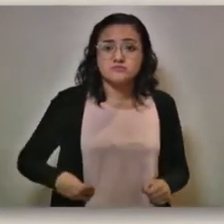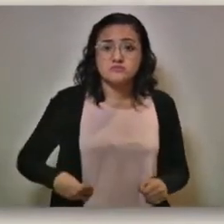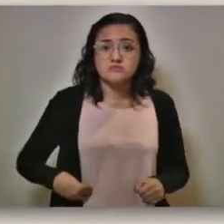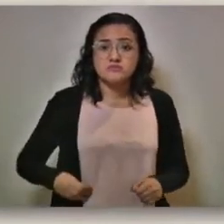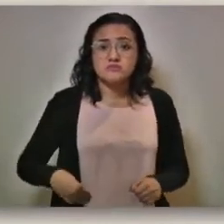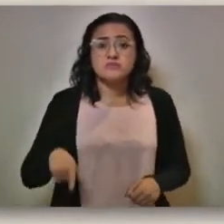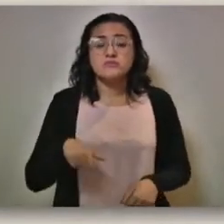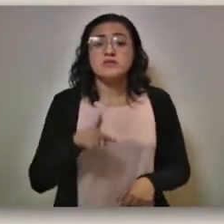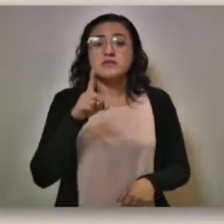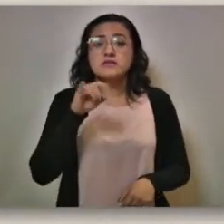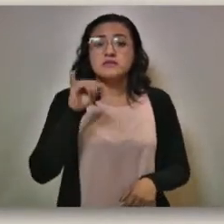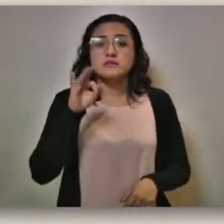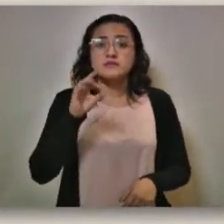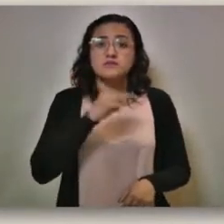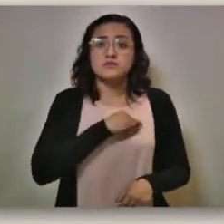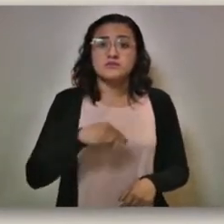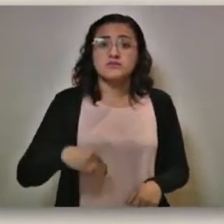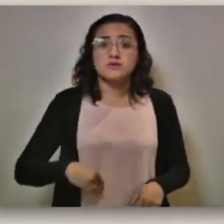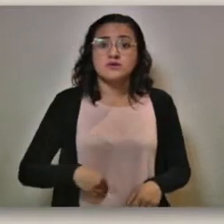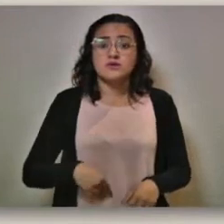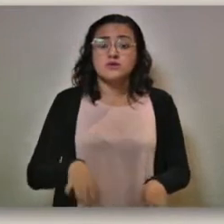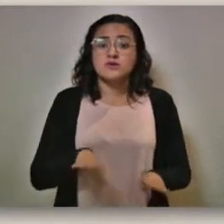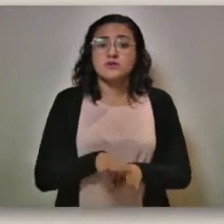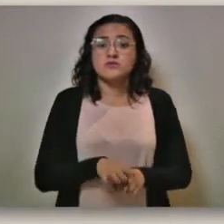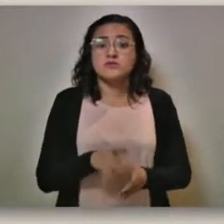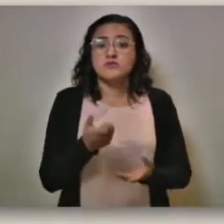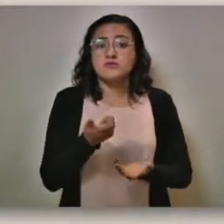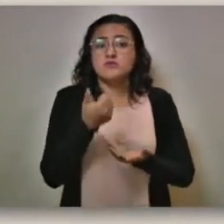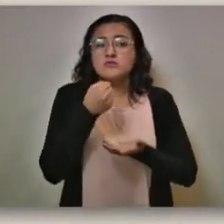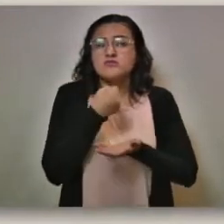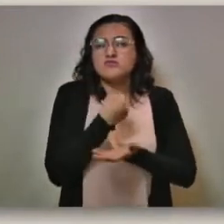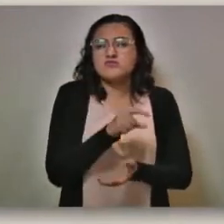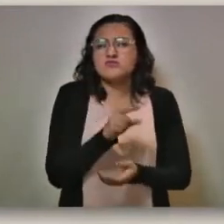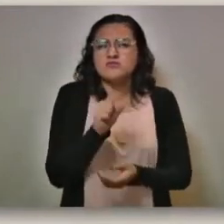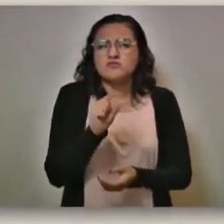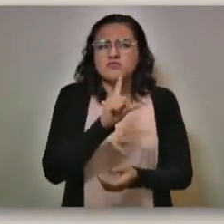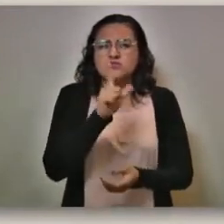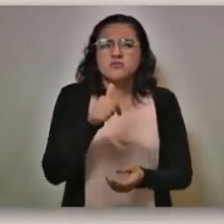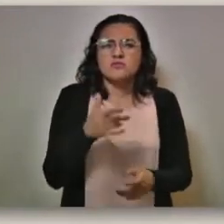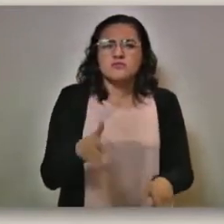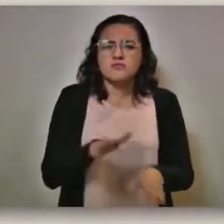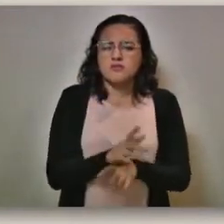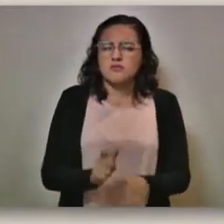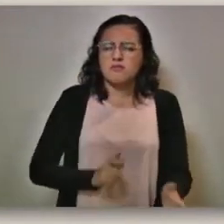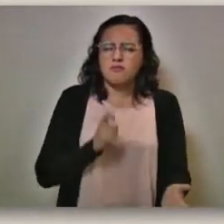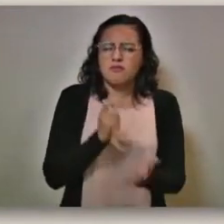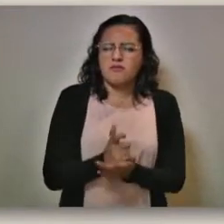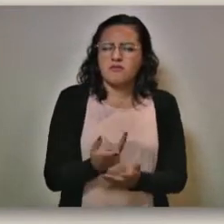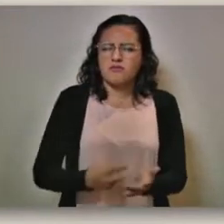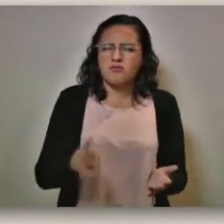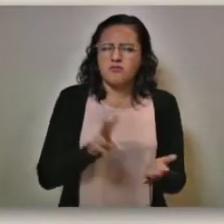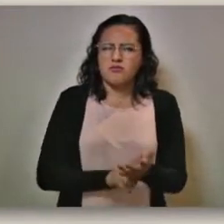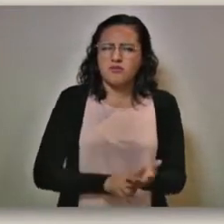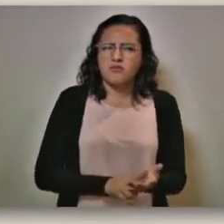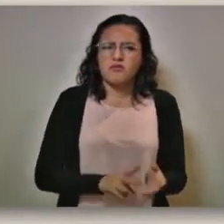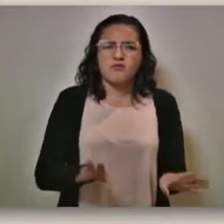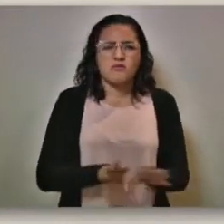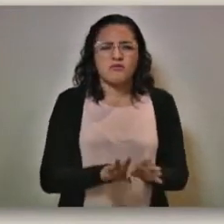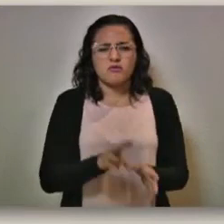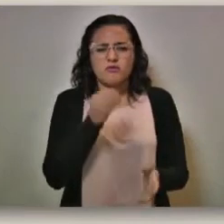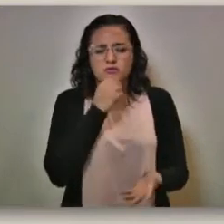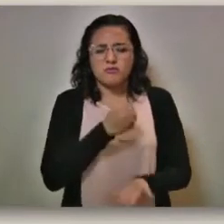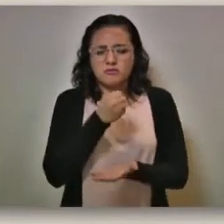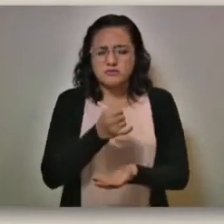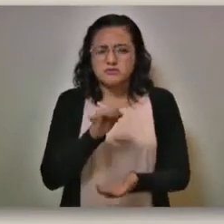facturas del DIF municipal que se pagaron con un costo menor, después fueron canceladas y después se hizo otro pago ya con el sobrecosto. Quisiera saber